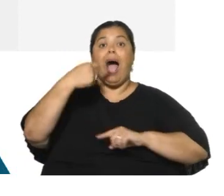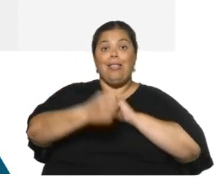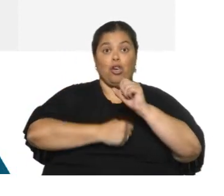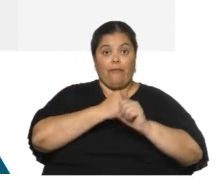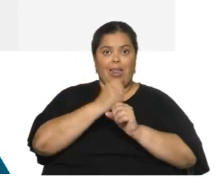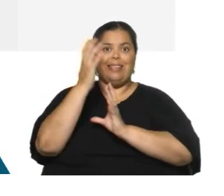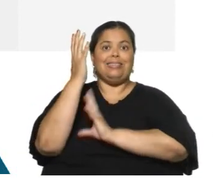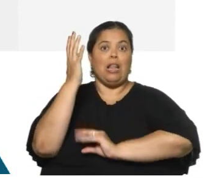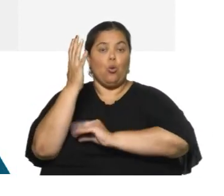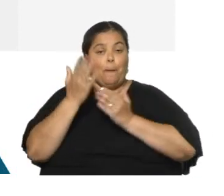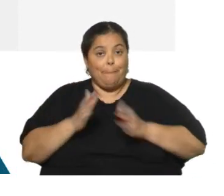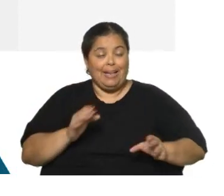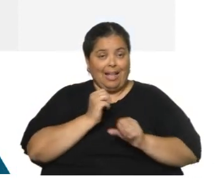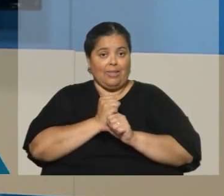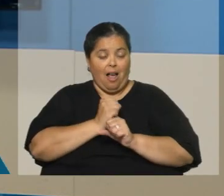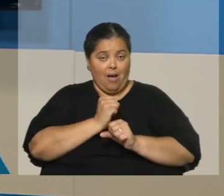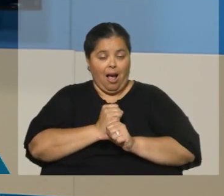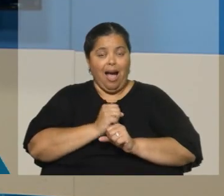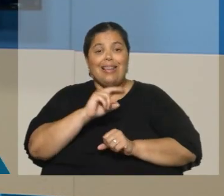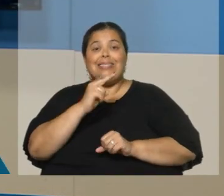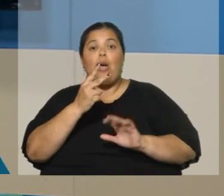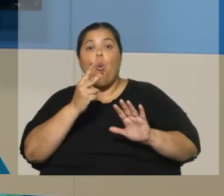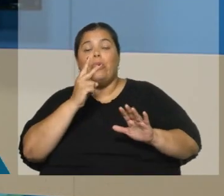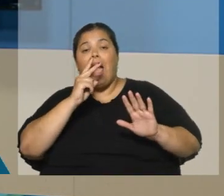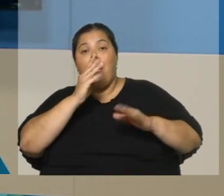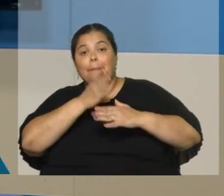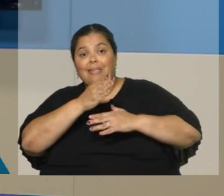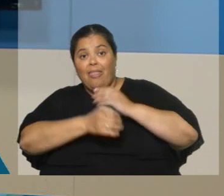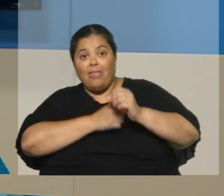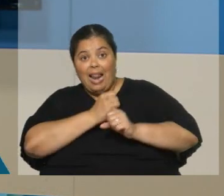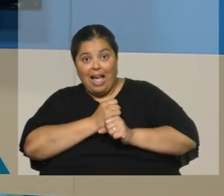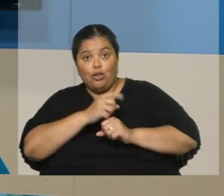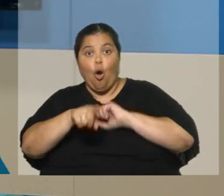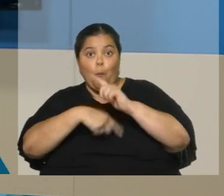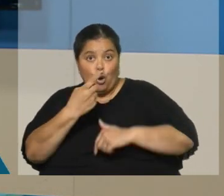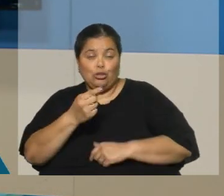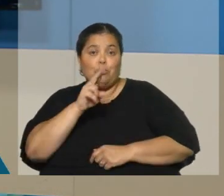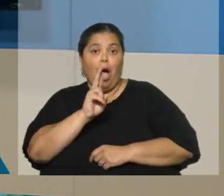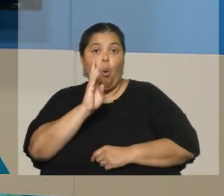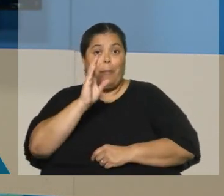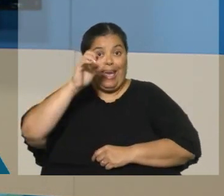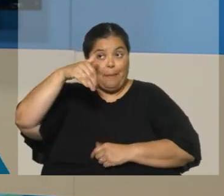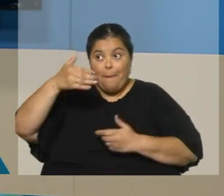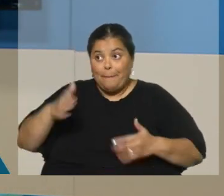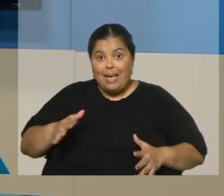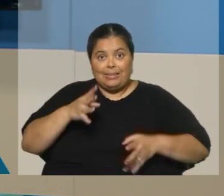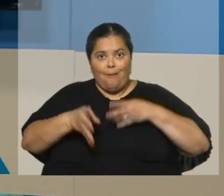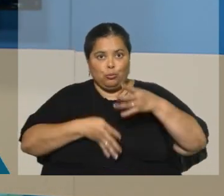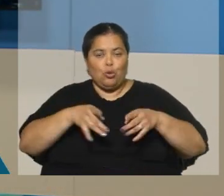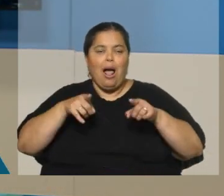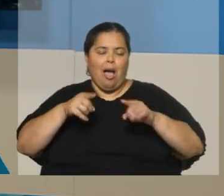dudas, cuando esté trabajando ya en la segunda mitad del año la próxima segunda planta de UPM. Ahí va a ser